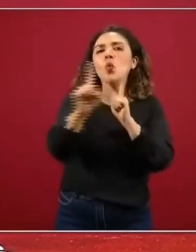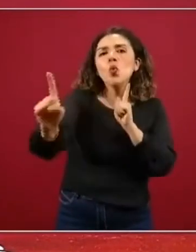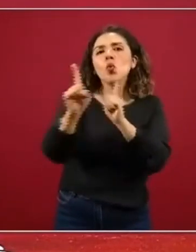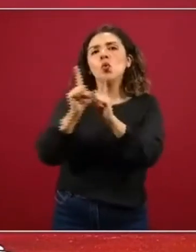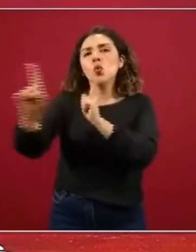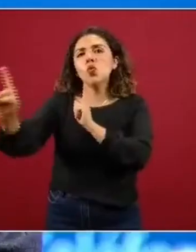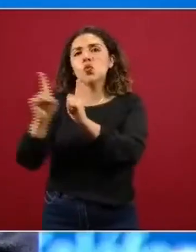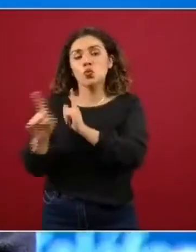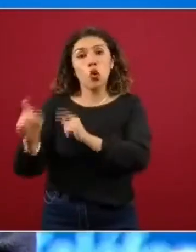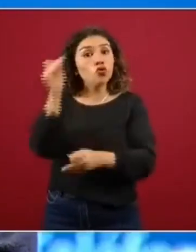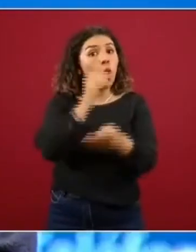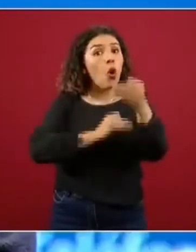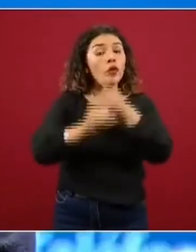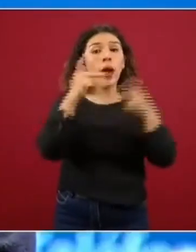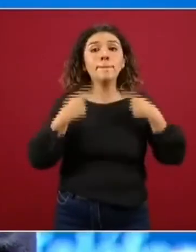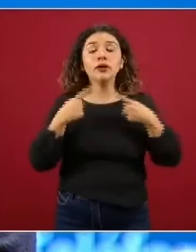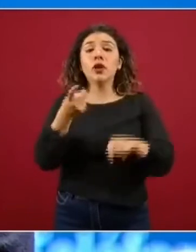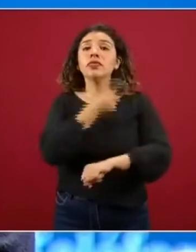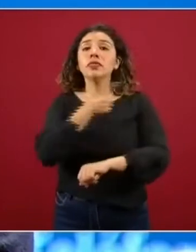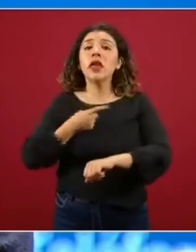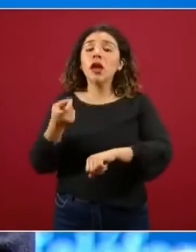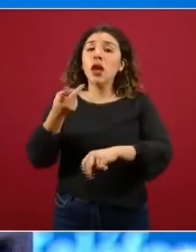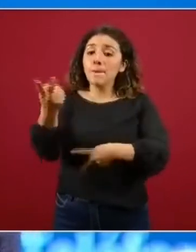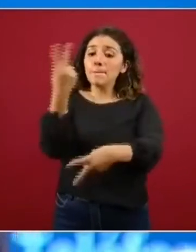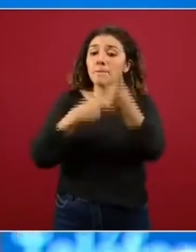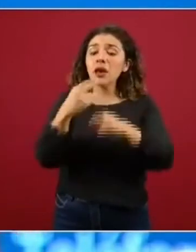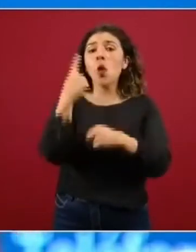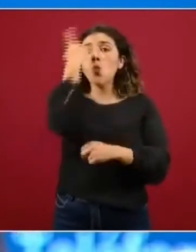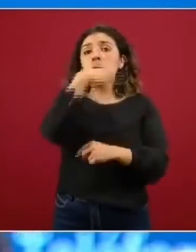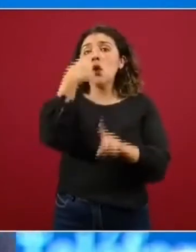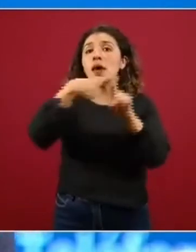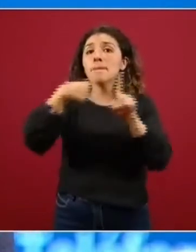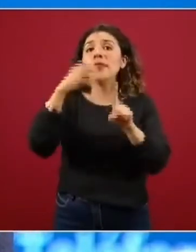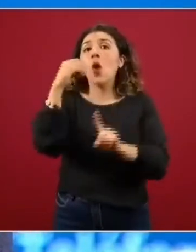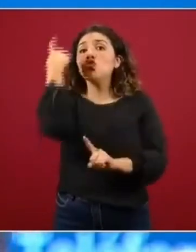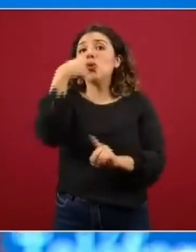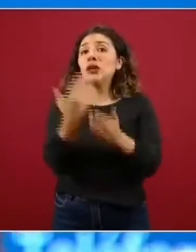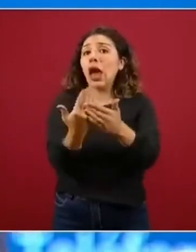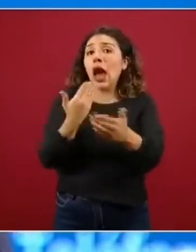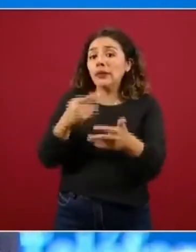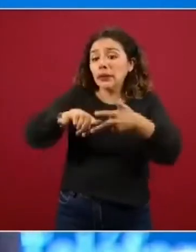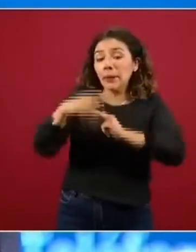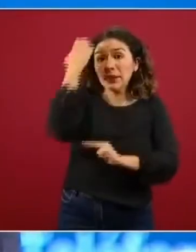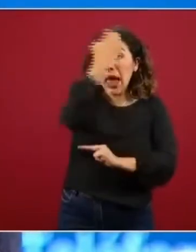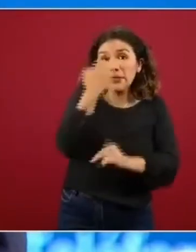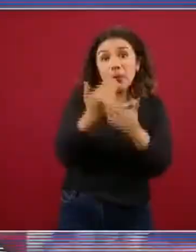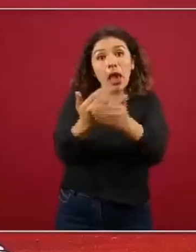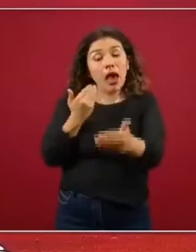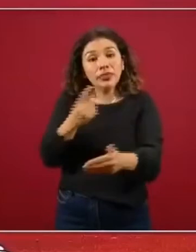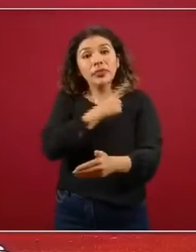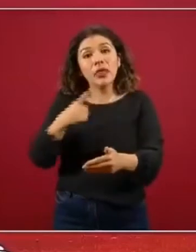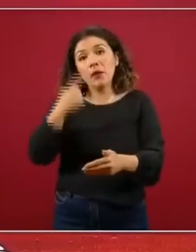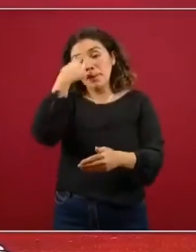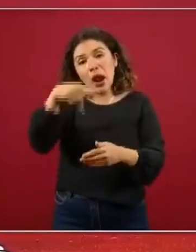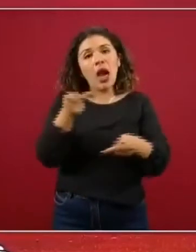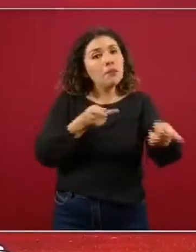ha pedido a todos que lleguen hasta una hora y media o dos horas antes del inicio del examen para que tengamos a